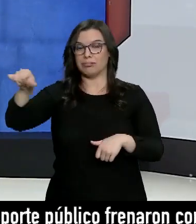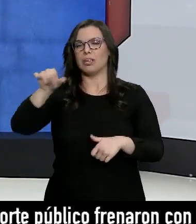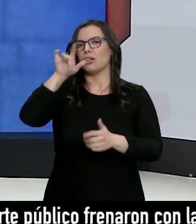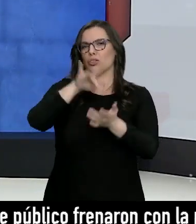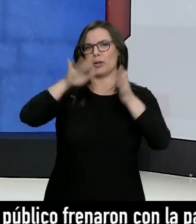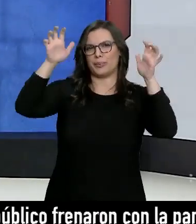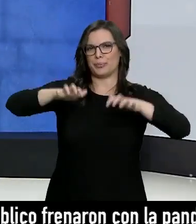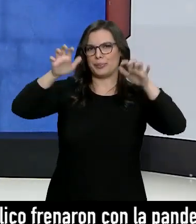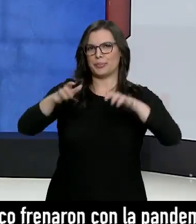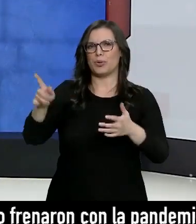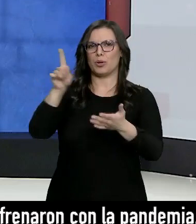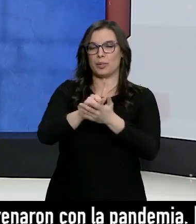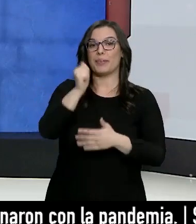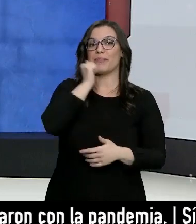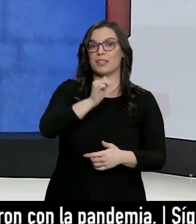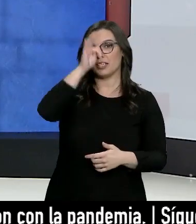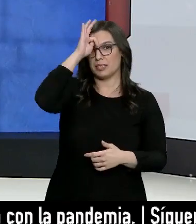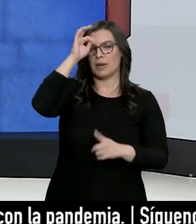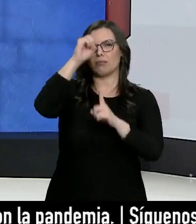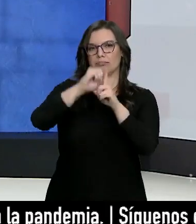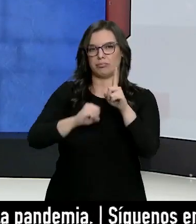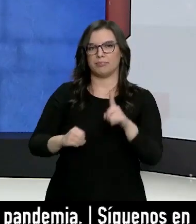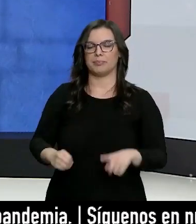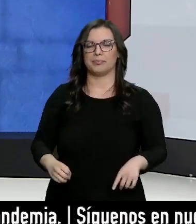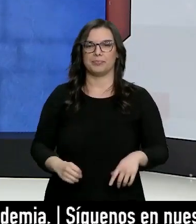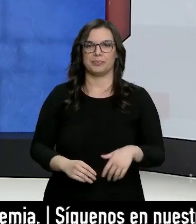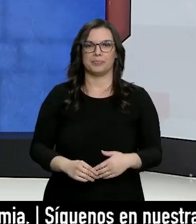vuelva a estar pasada por agua y el fin de semana bajen los termómetros.